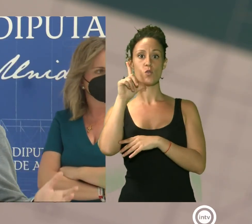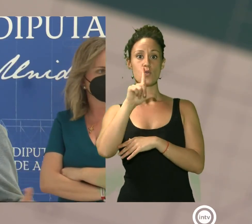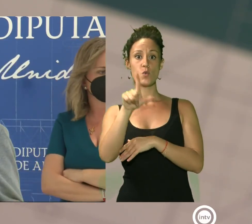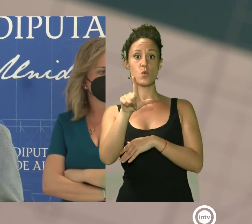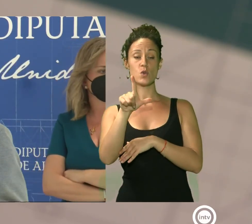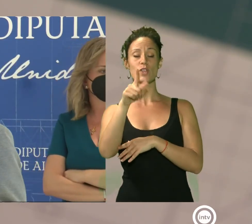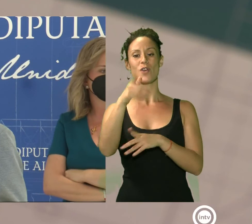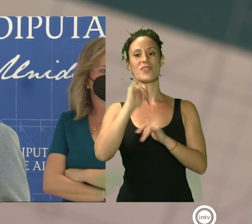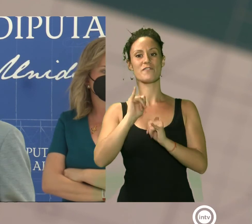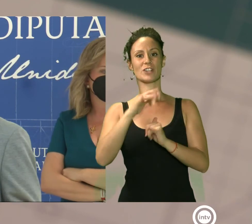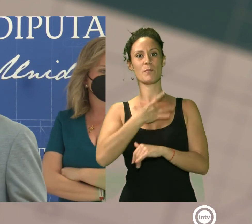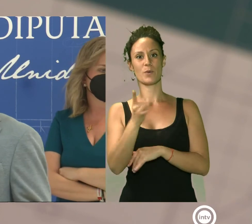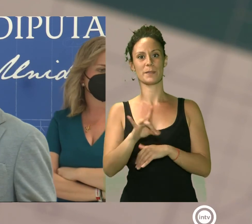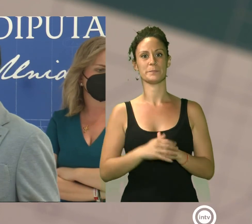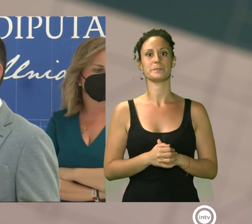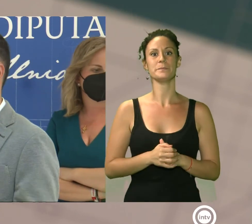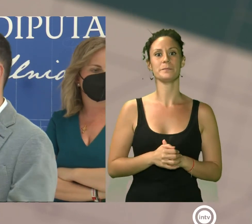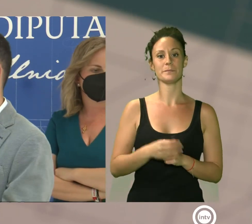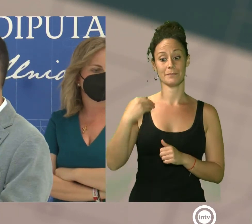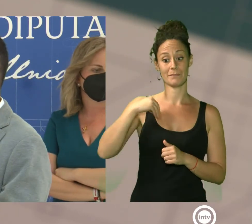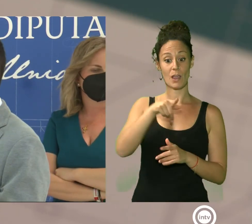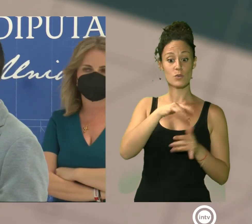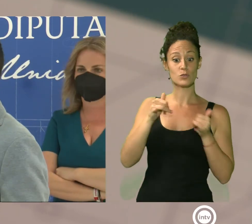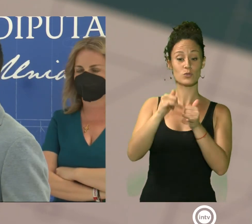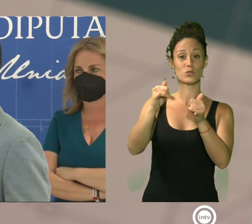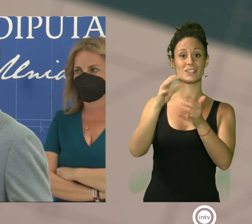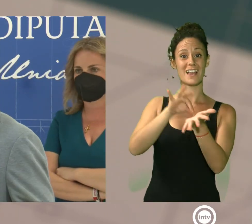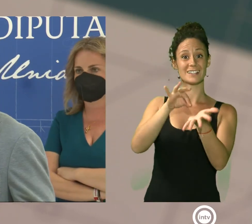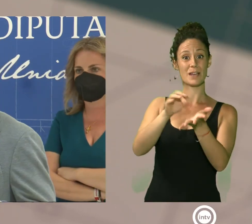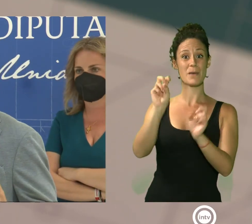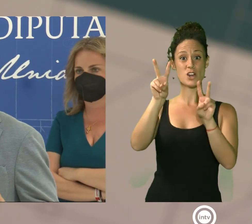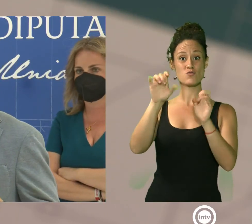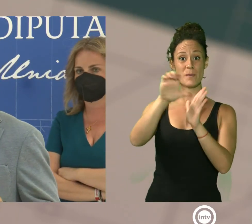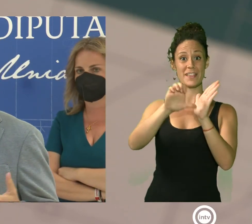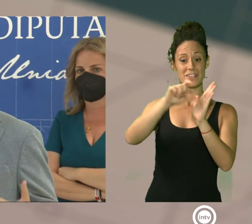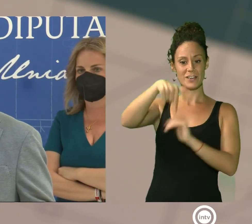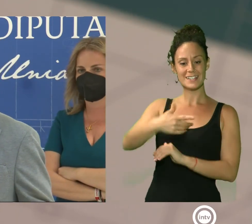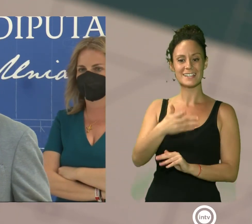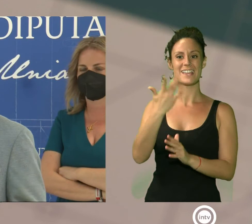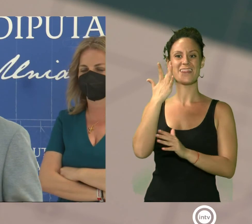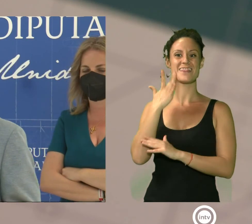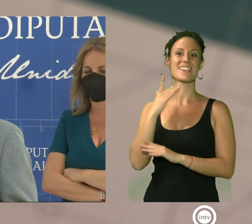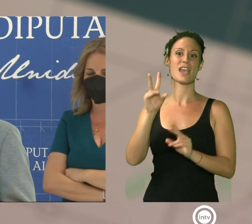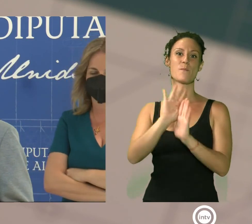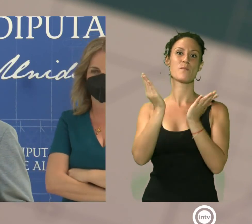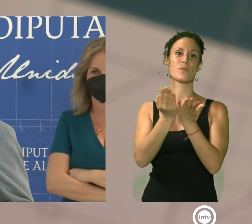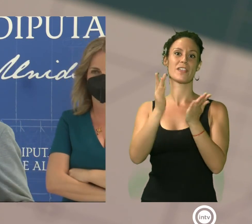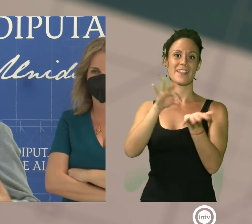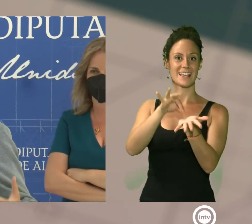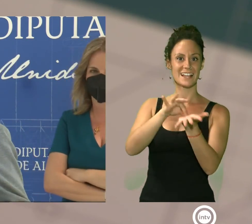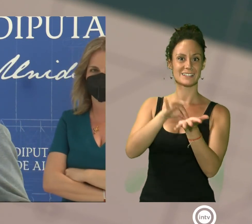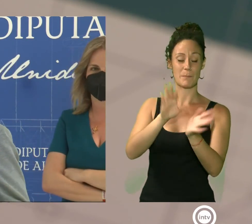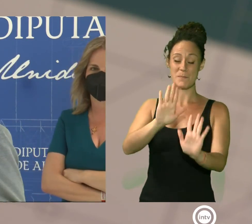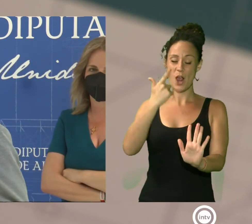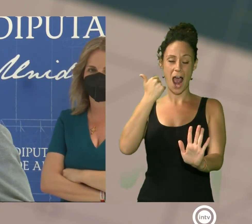nueva edición, que además celebramos el Día Mundial de la Tapa, pero como en Almería somos como somos, nuestras tapas